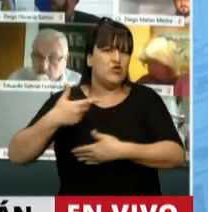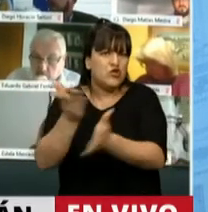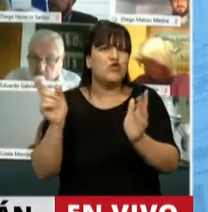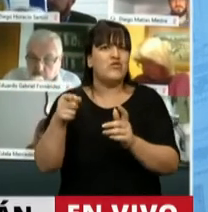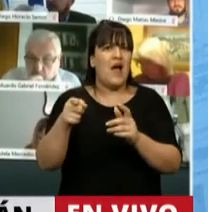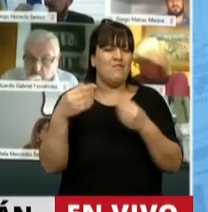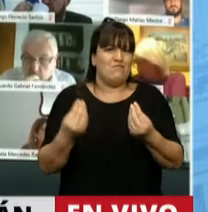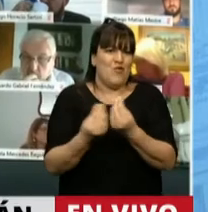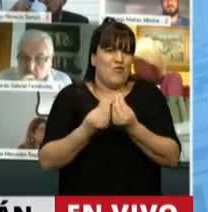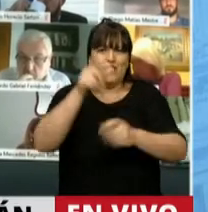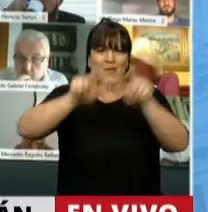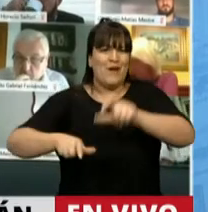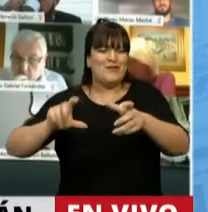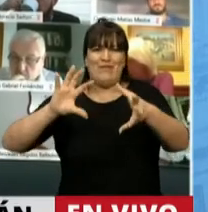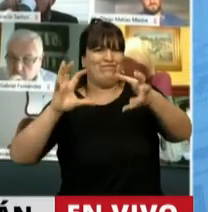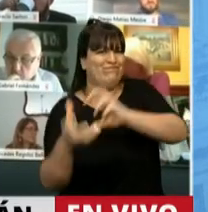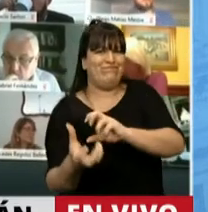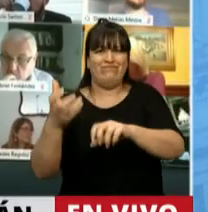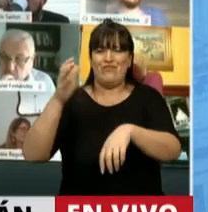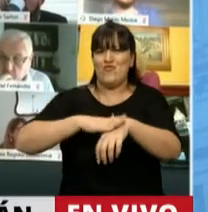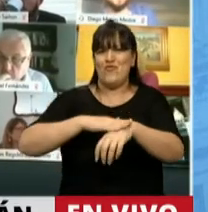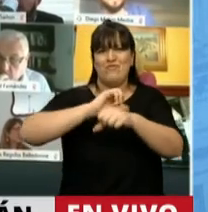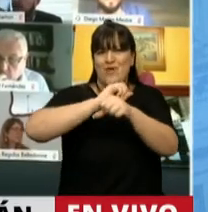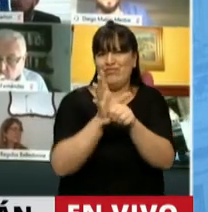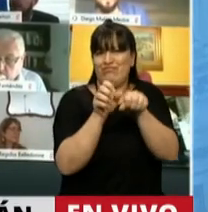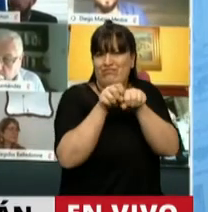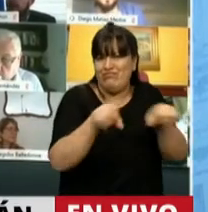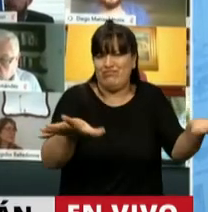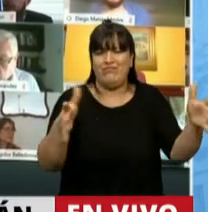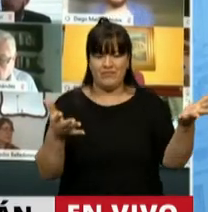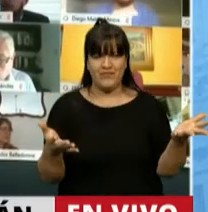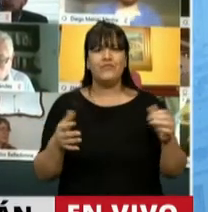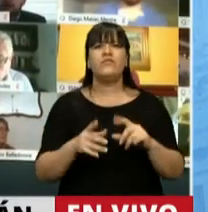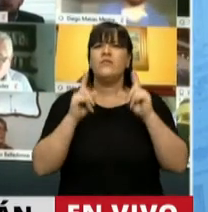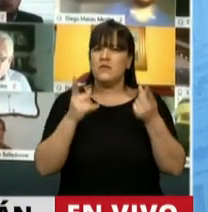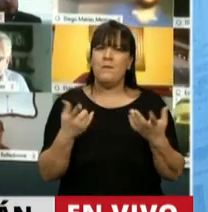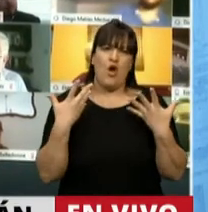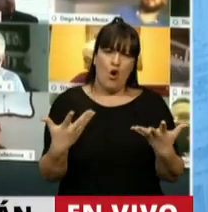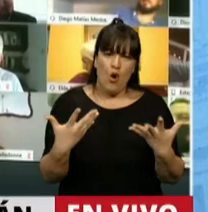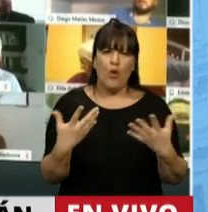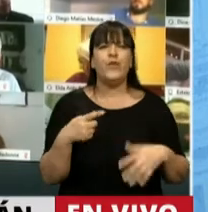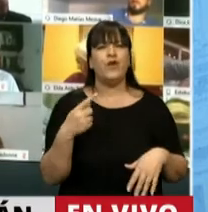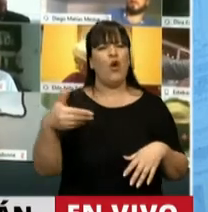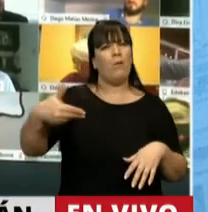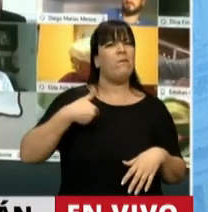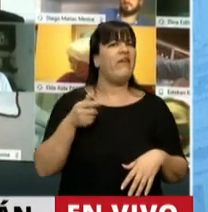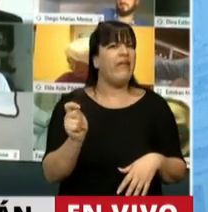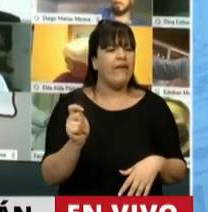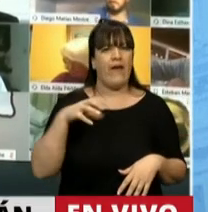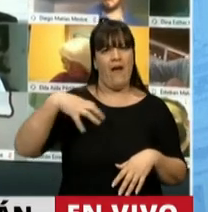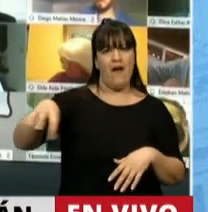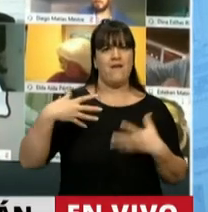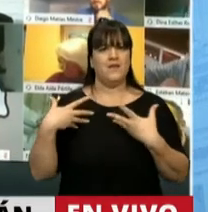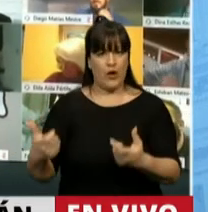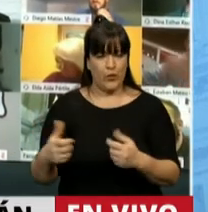crisis y la pandemia. Y también, obviamente, ha sido requerido por el área de salud.